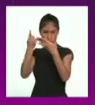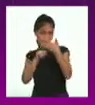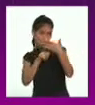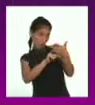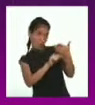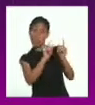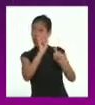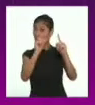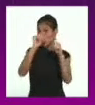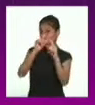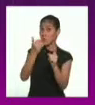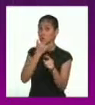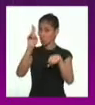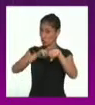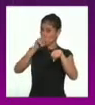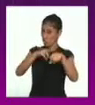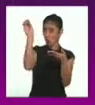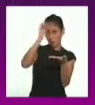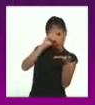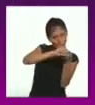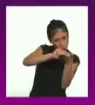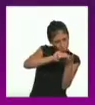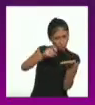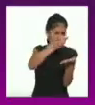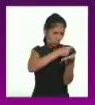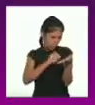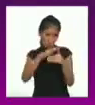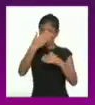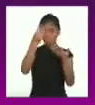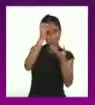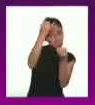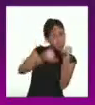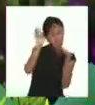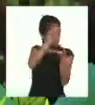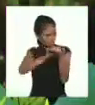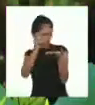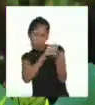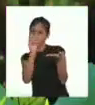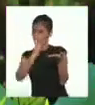correcciones que hiciste a tu texto y escribir la versión final.